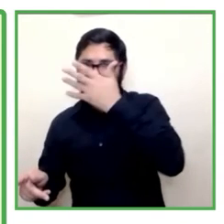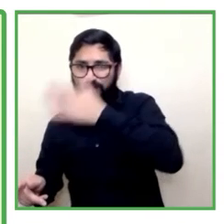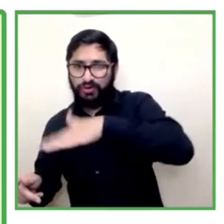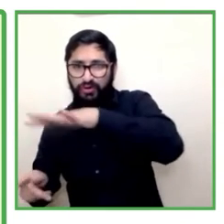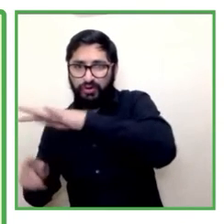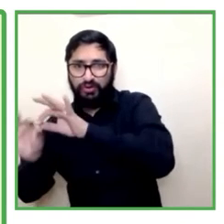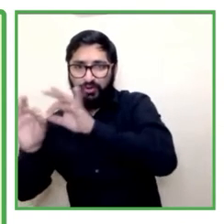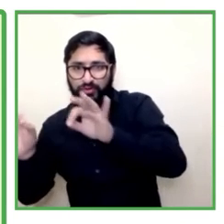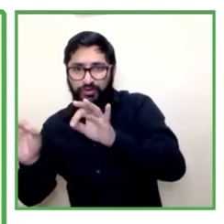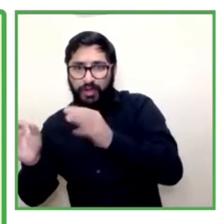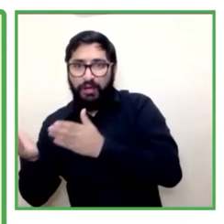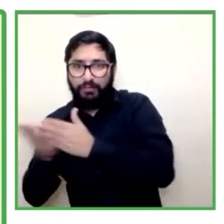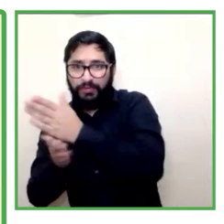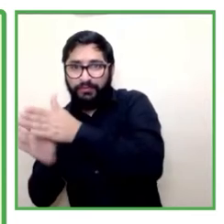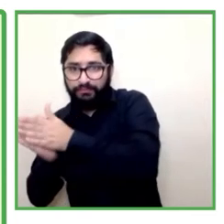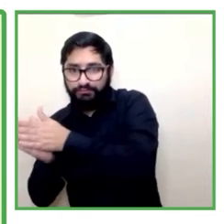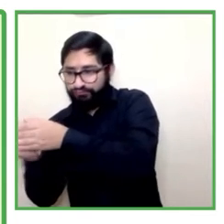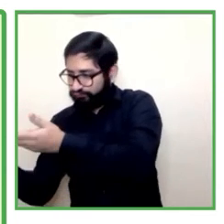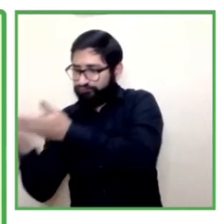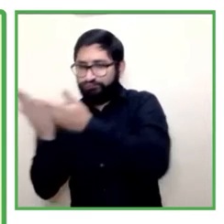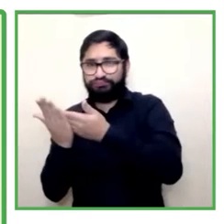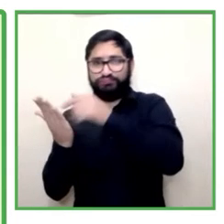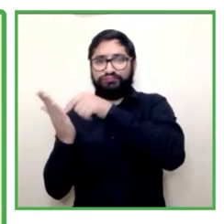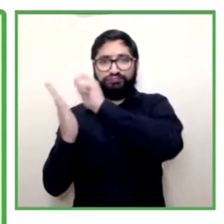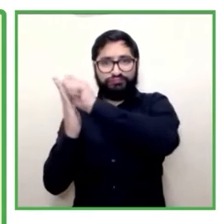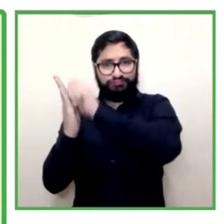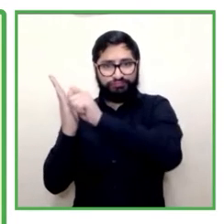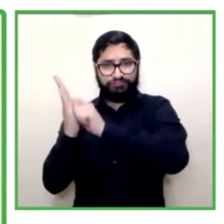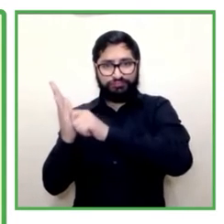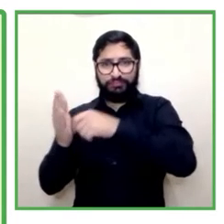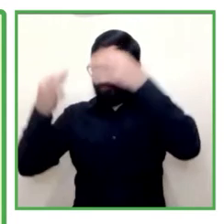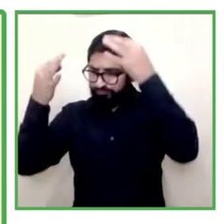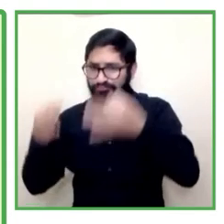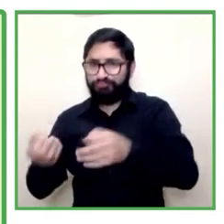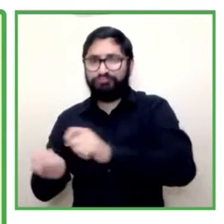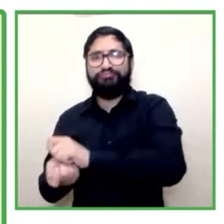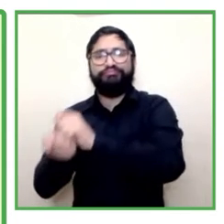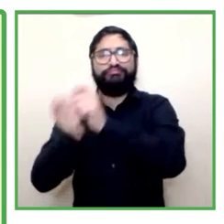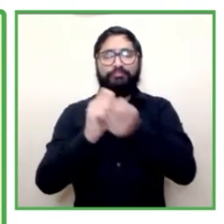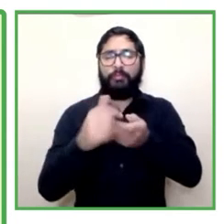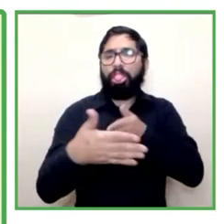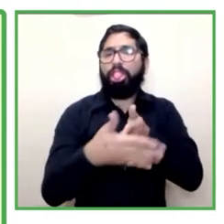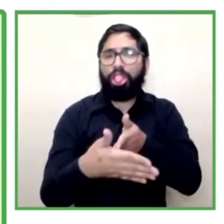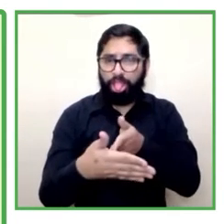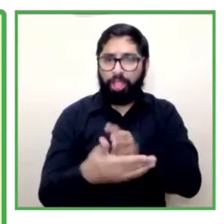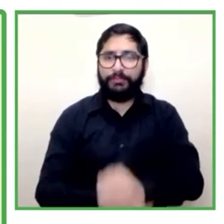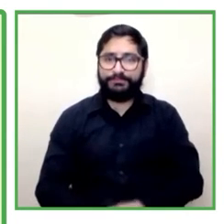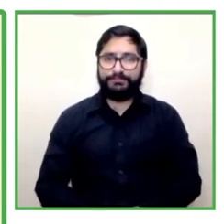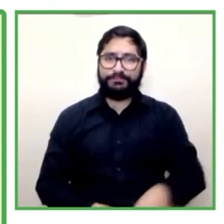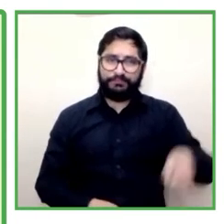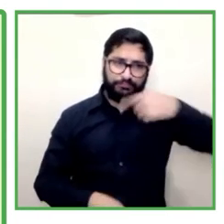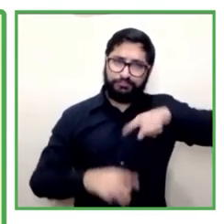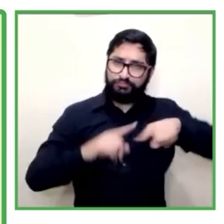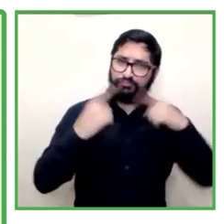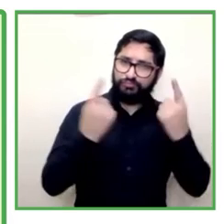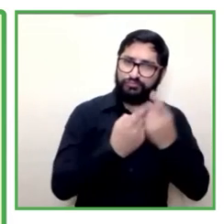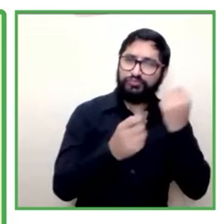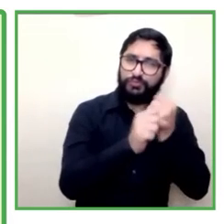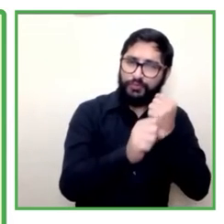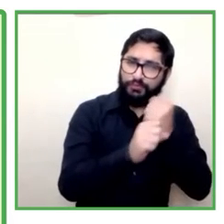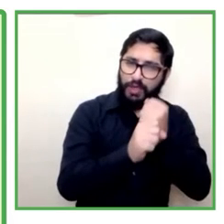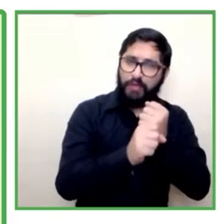teníamos pensadas antes, que las queríamos trabajar con organizaciones como el Ministerio de Salud, como las corporaciones municipales, etcétera, etcétera.